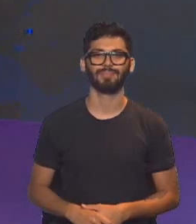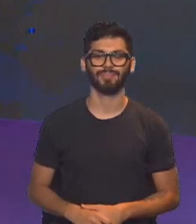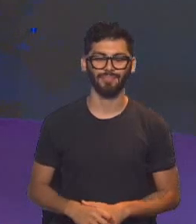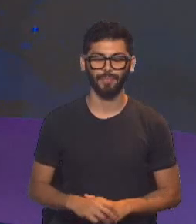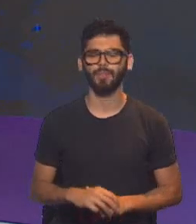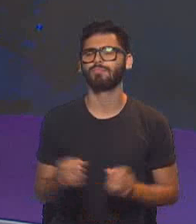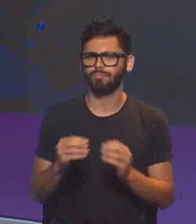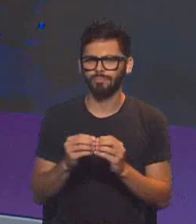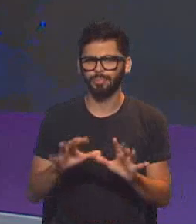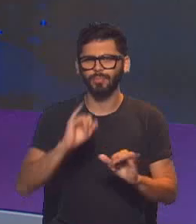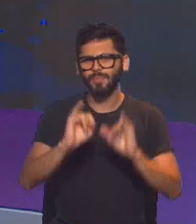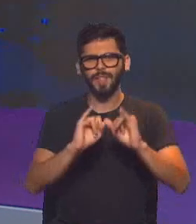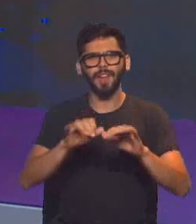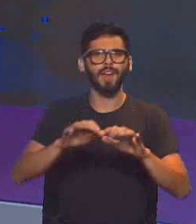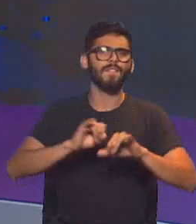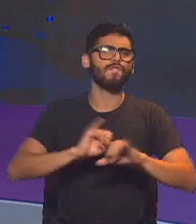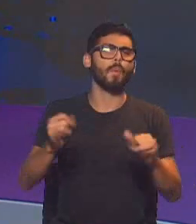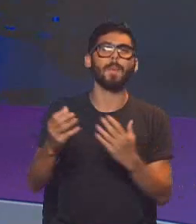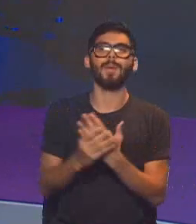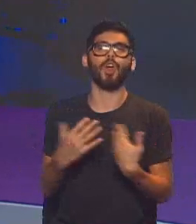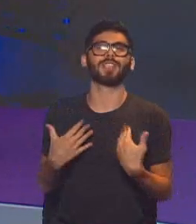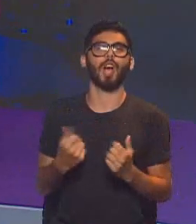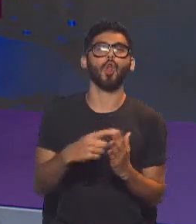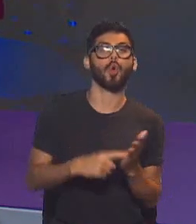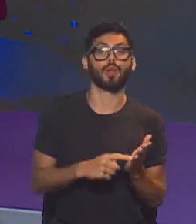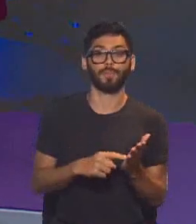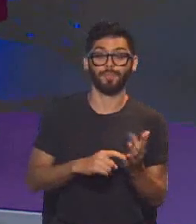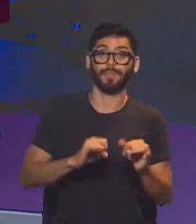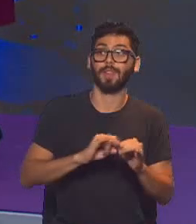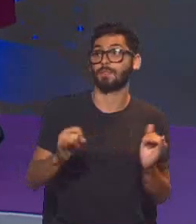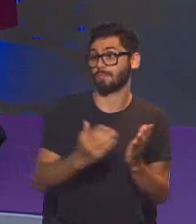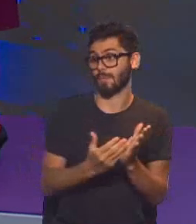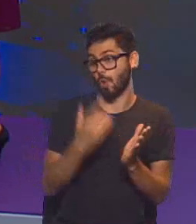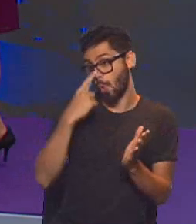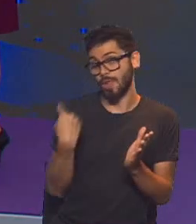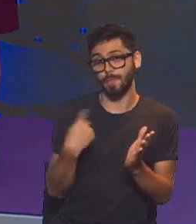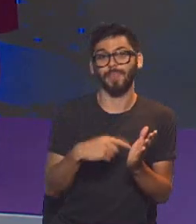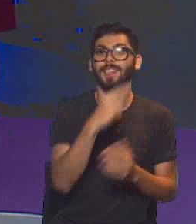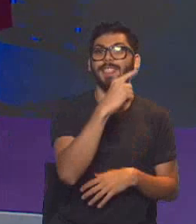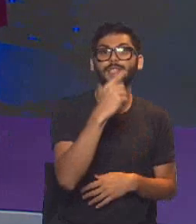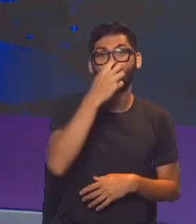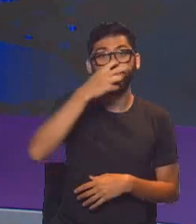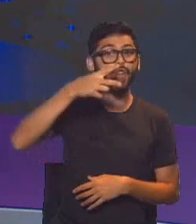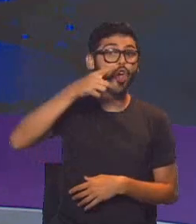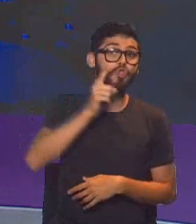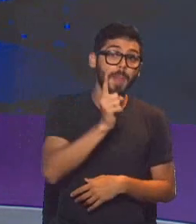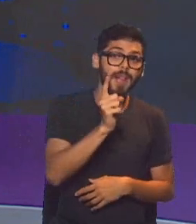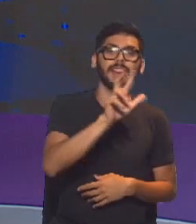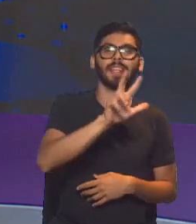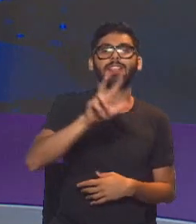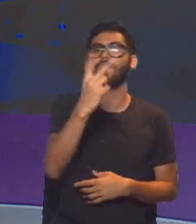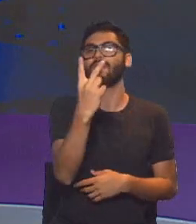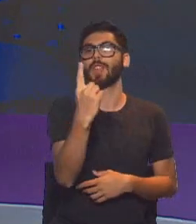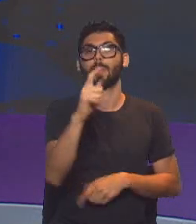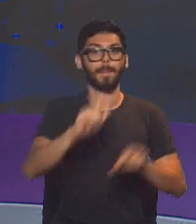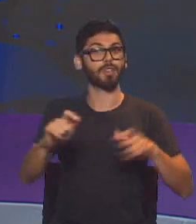Comenzamos inmediatamente con la información del Ministerio de Salud de la Nación con los últimos datos que se conocen. Entonces, 128.321 es el número